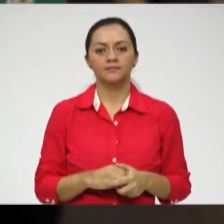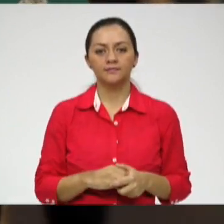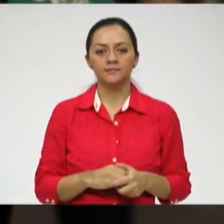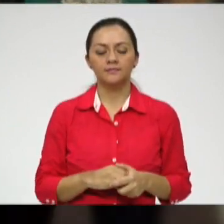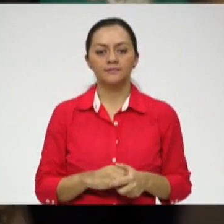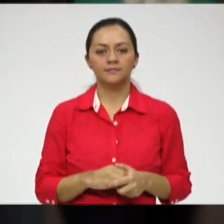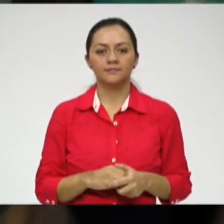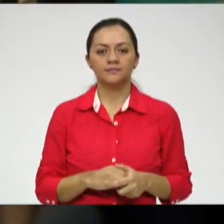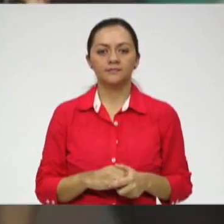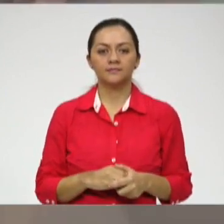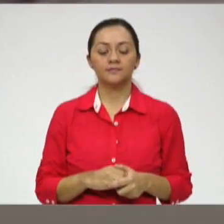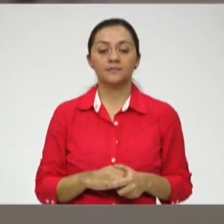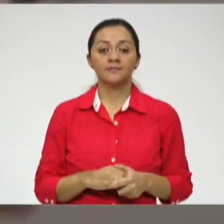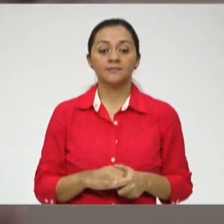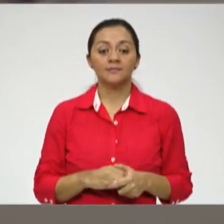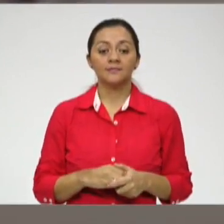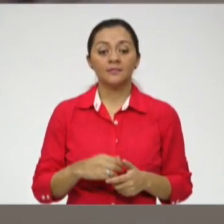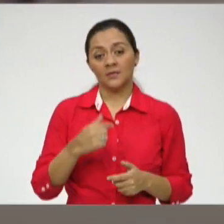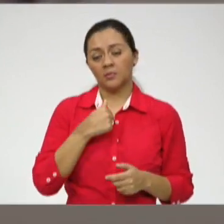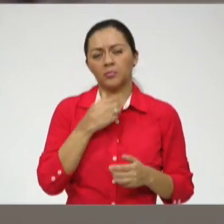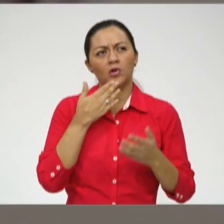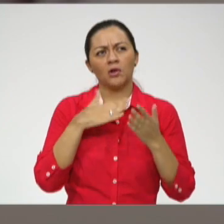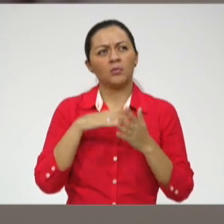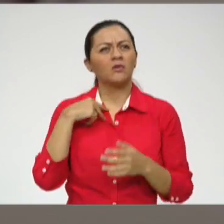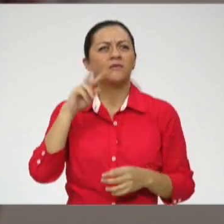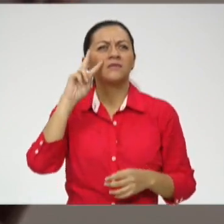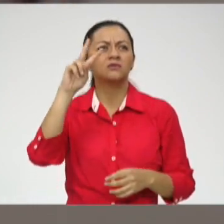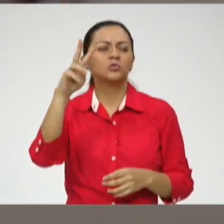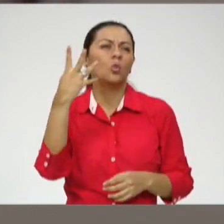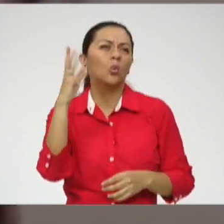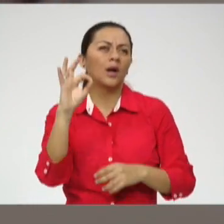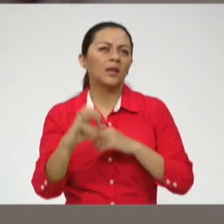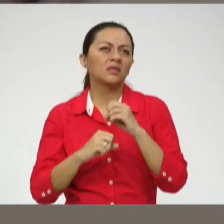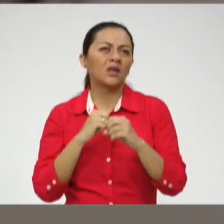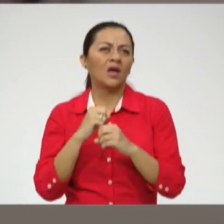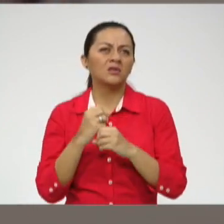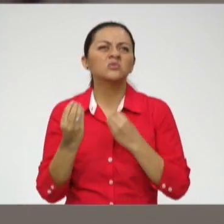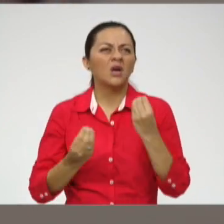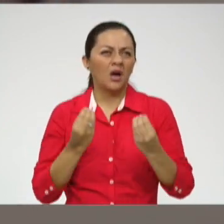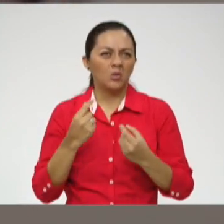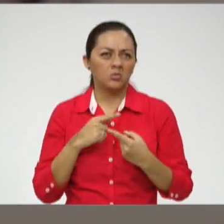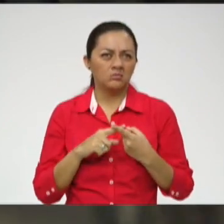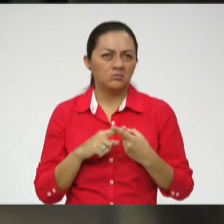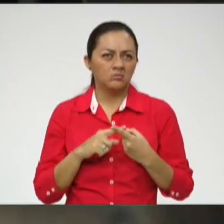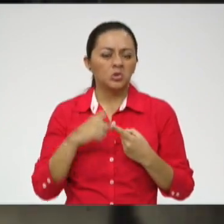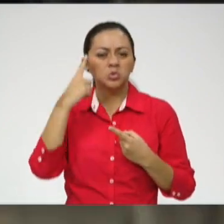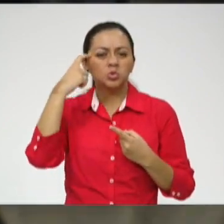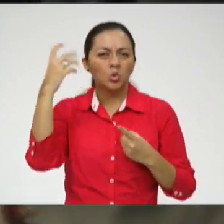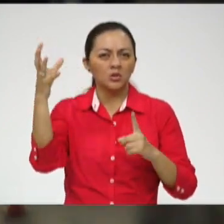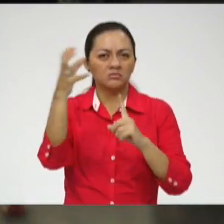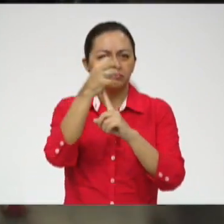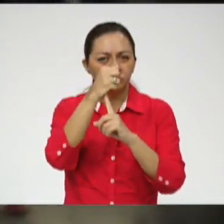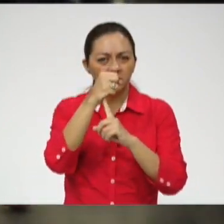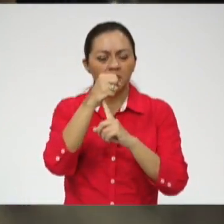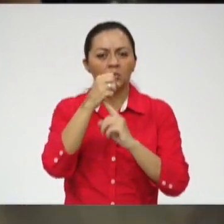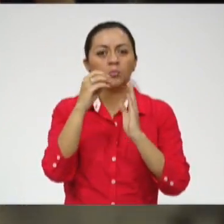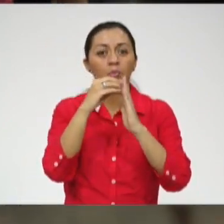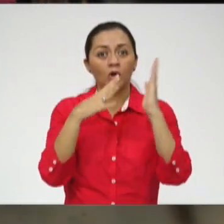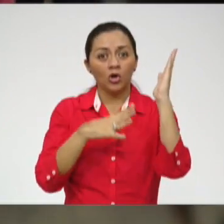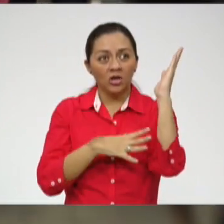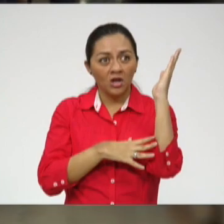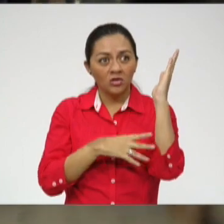¿Qué quiero llegar a hacer cuando tenga 40? ¿Cuáles son mis máximos sueños y mis metas? Construir ese proyecto,